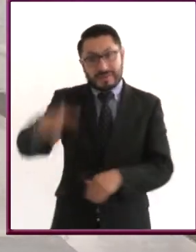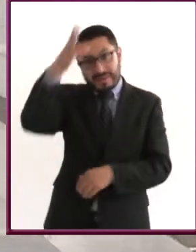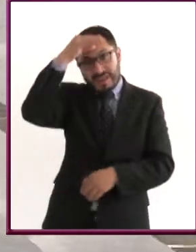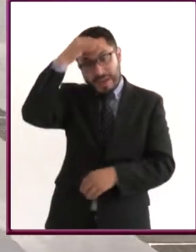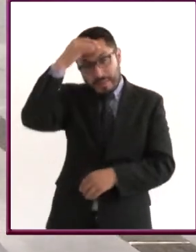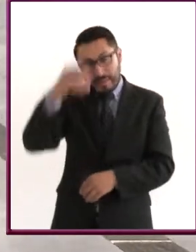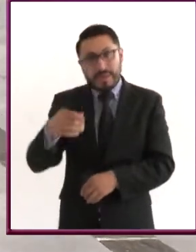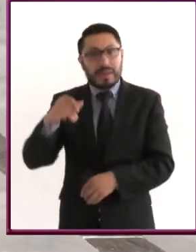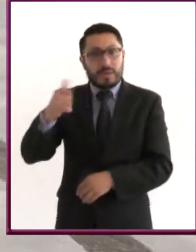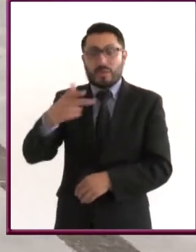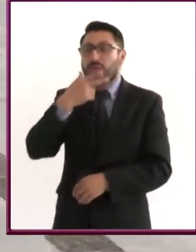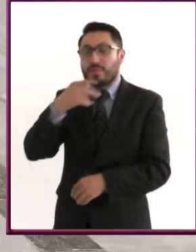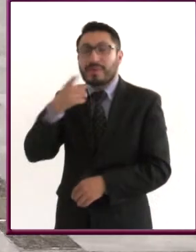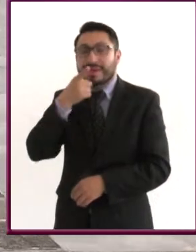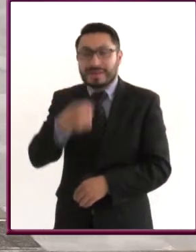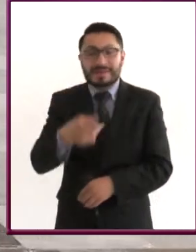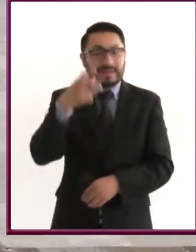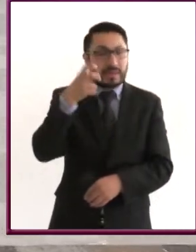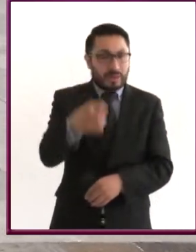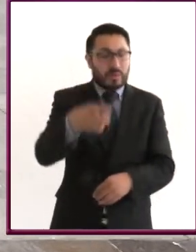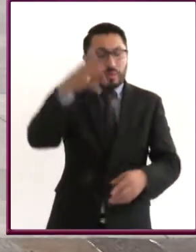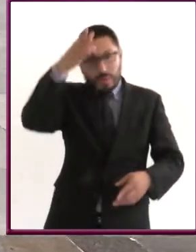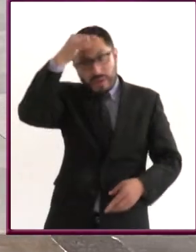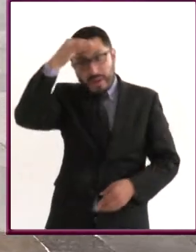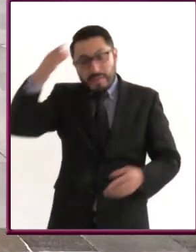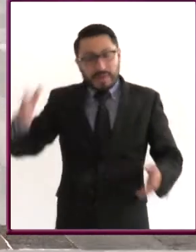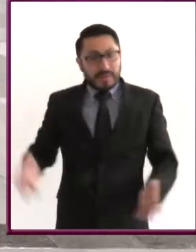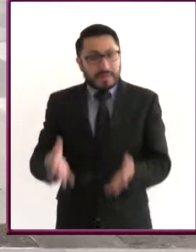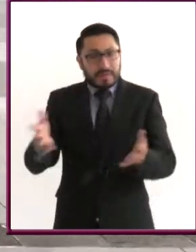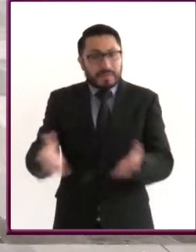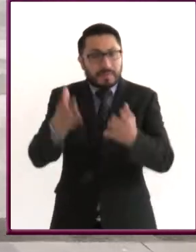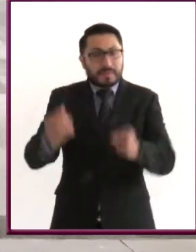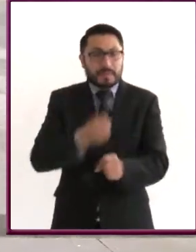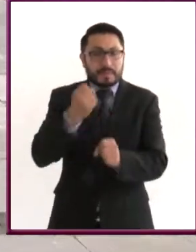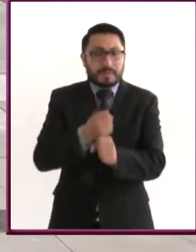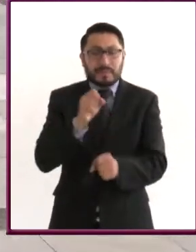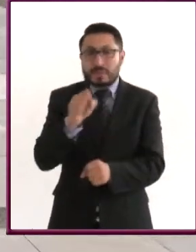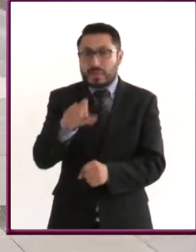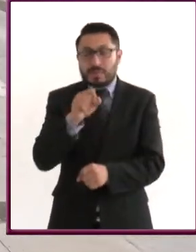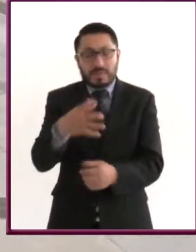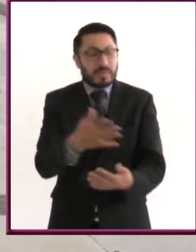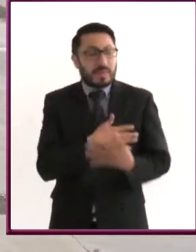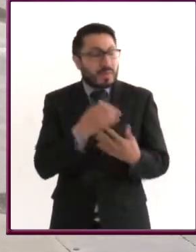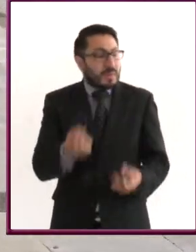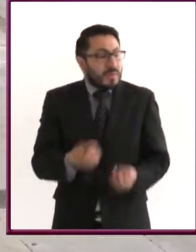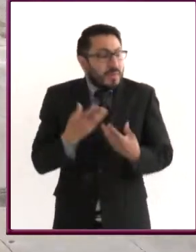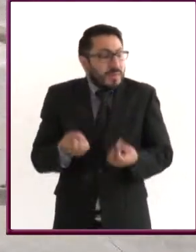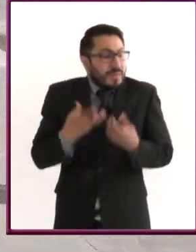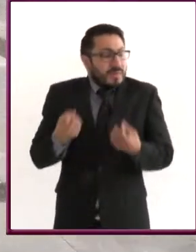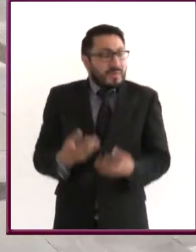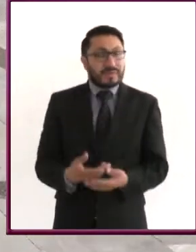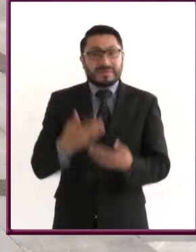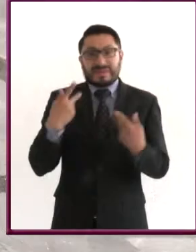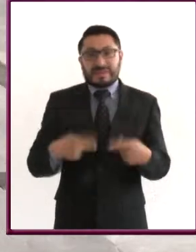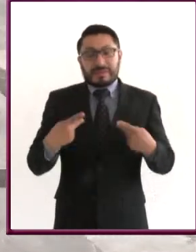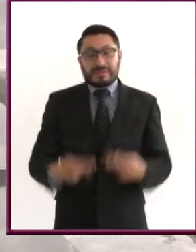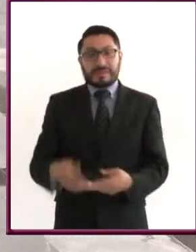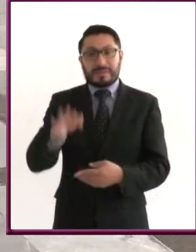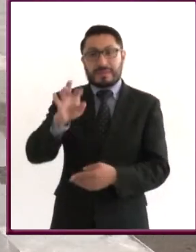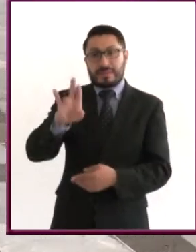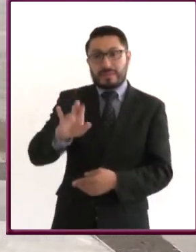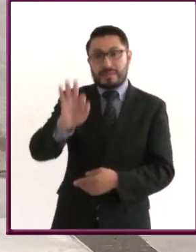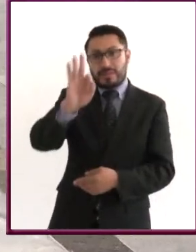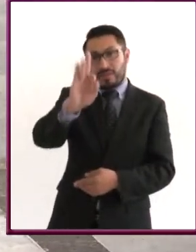se construye como un acto liberador y enriquecedor de uno mismo y de las personas a quien se ama. Para Fromm,